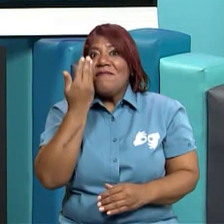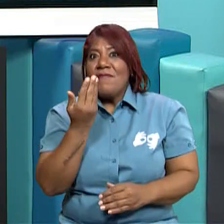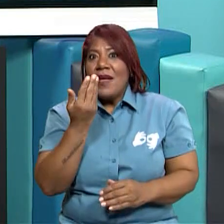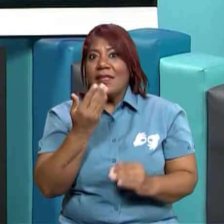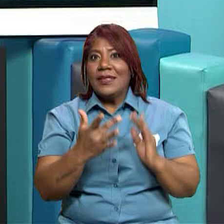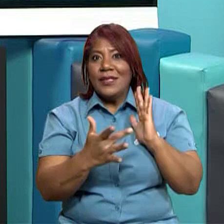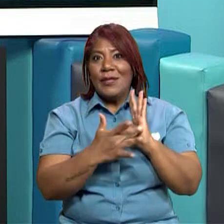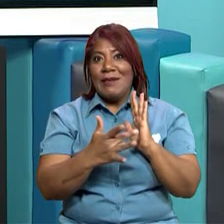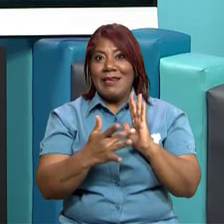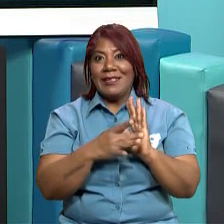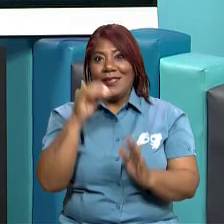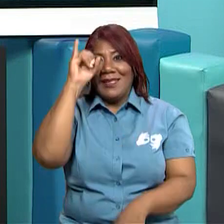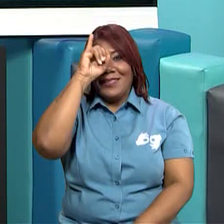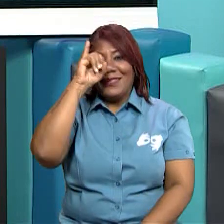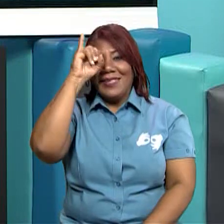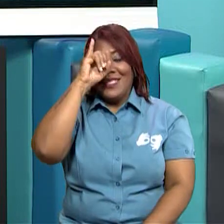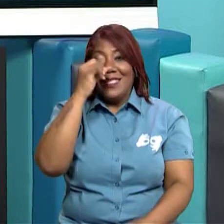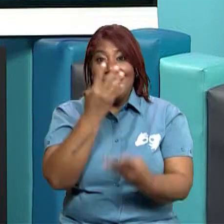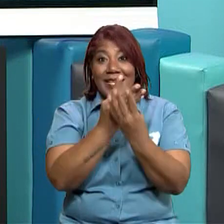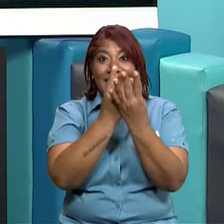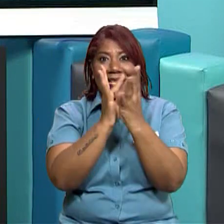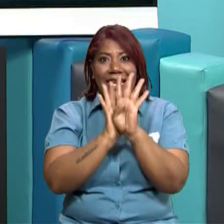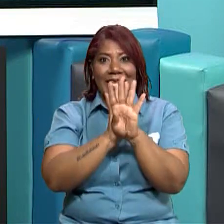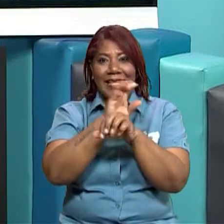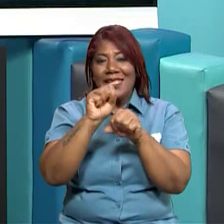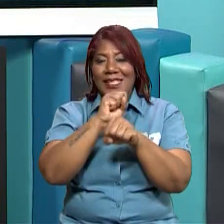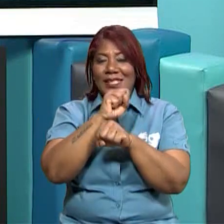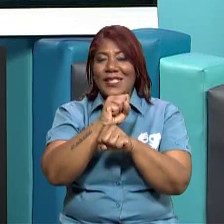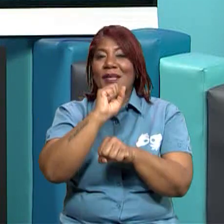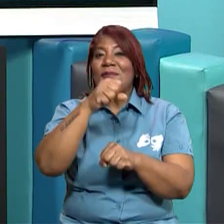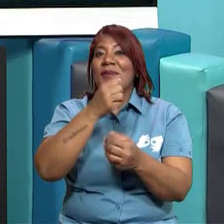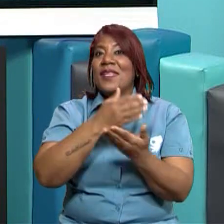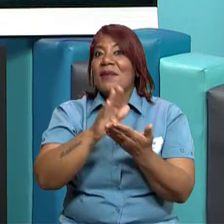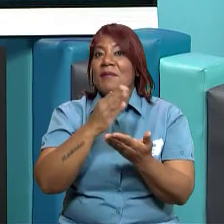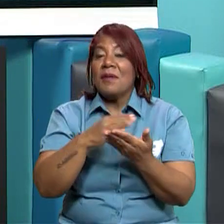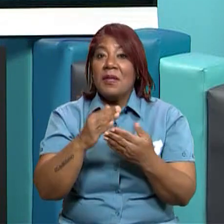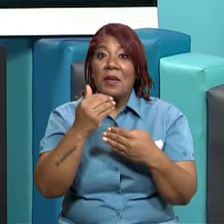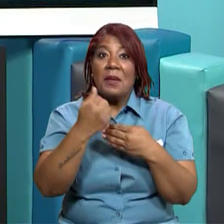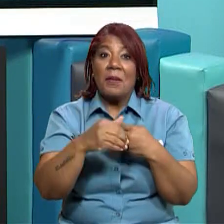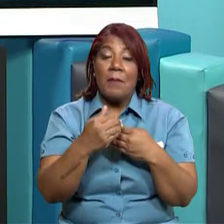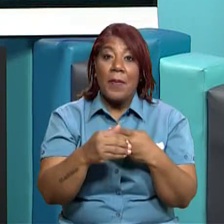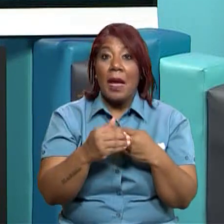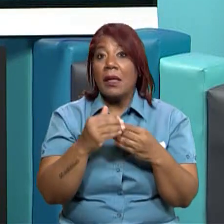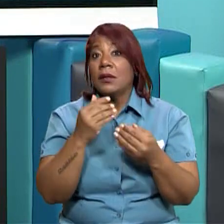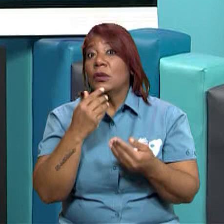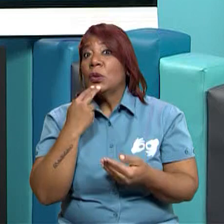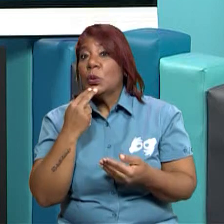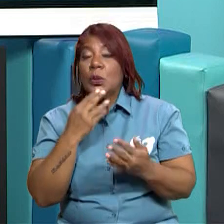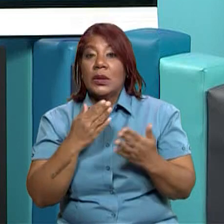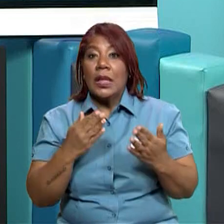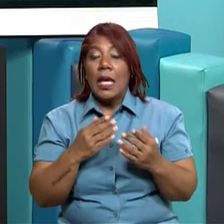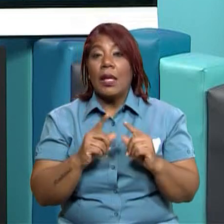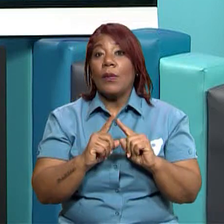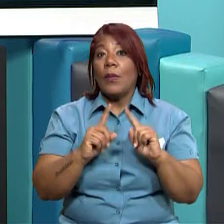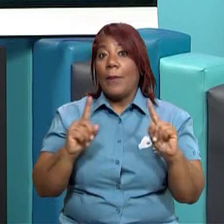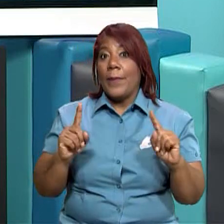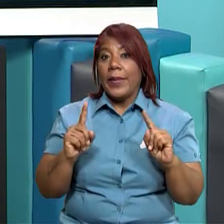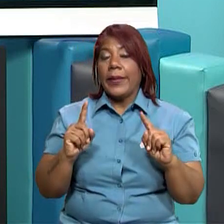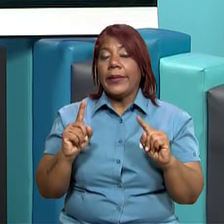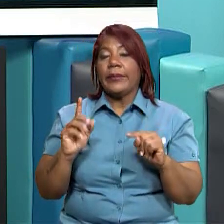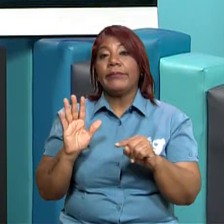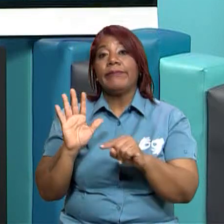puede entonces vender su producto. Algo negativo es que algunas personas